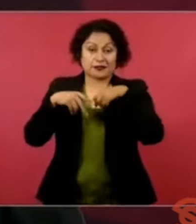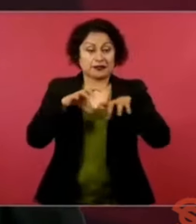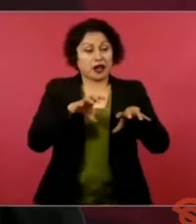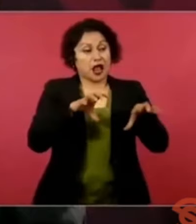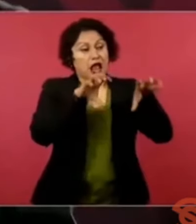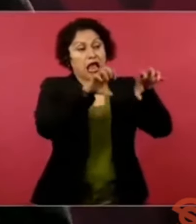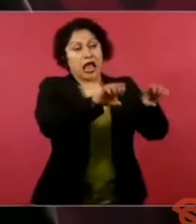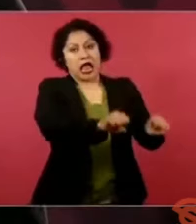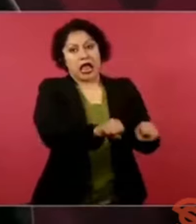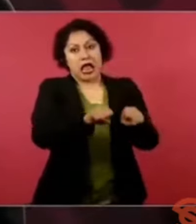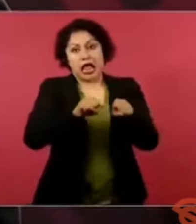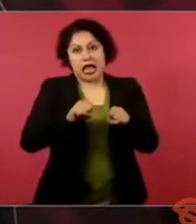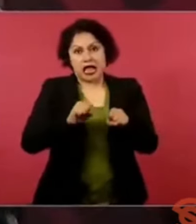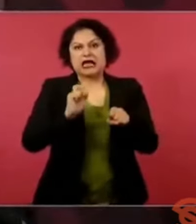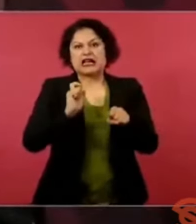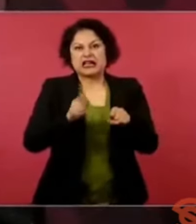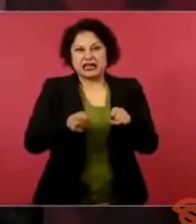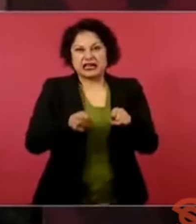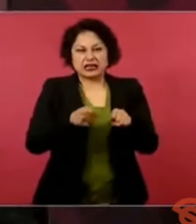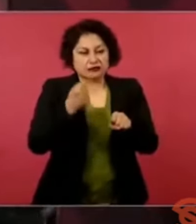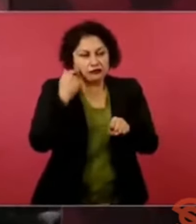y se transformaban,